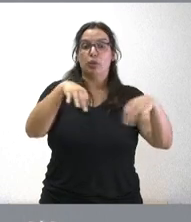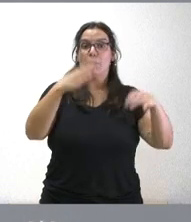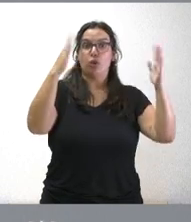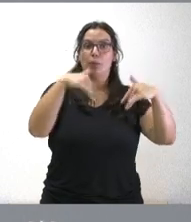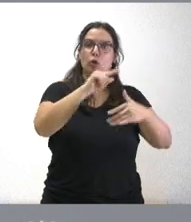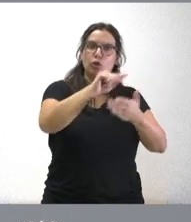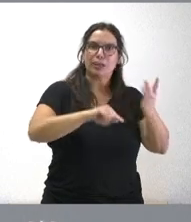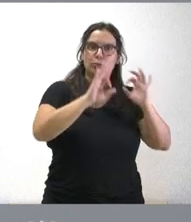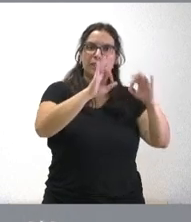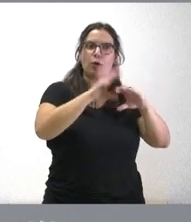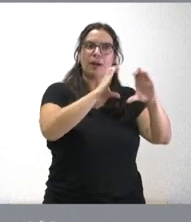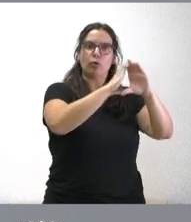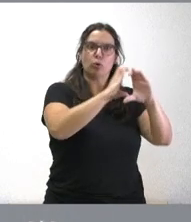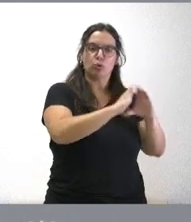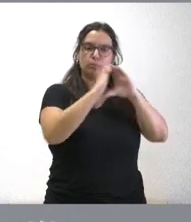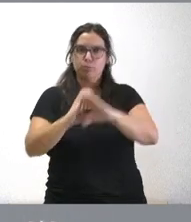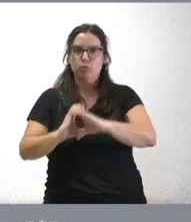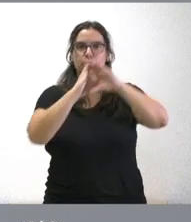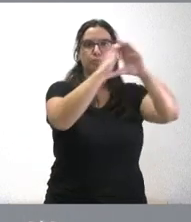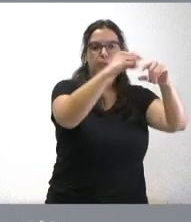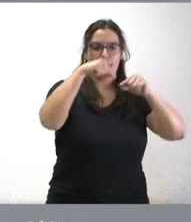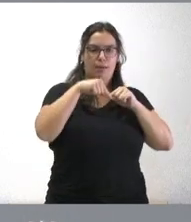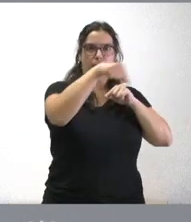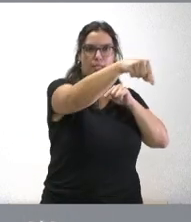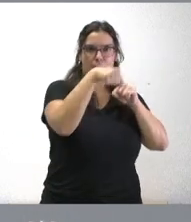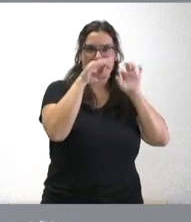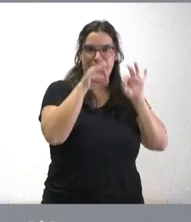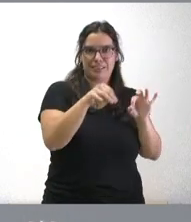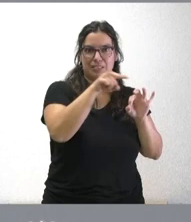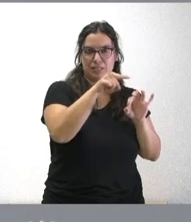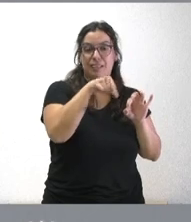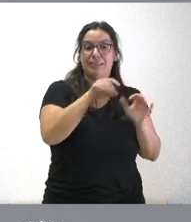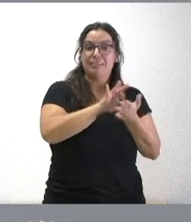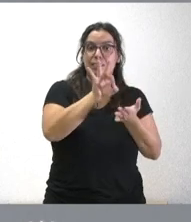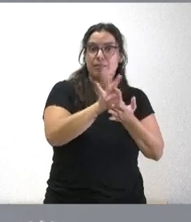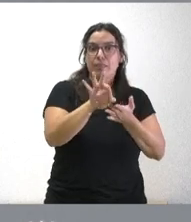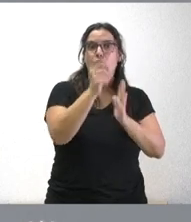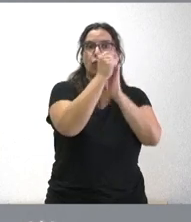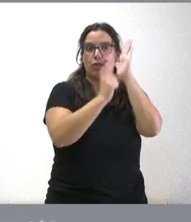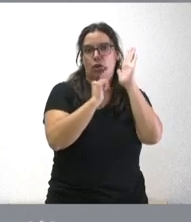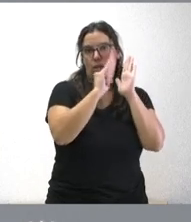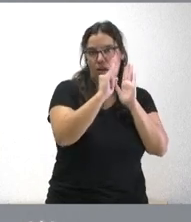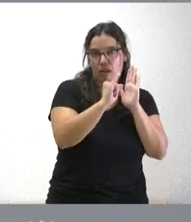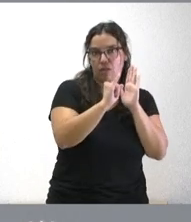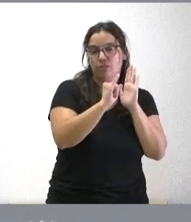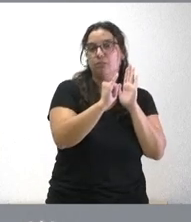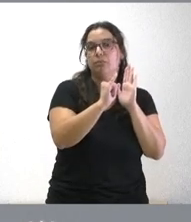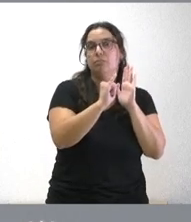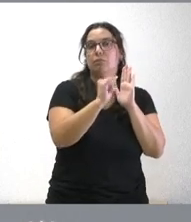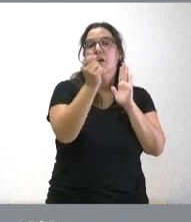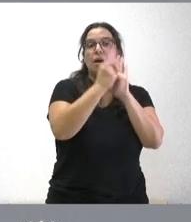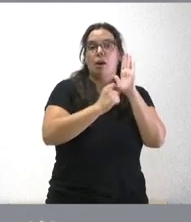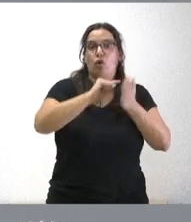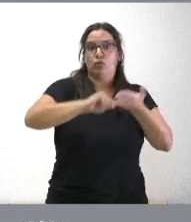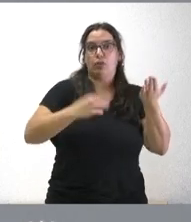específico de la prestación de un servicio con una empresa que presta ese servicio ese servicio tiene un pliego de condiciones unas cláusulas